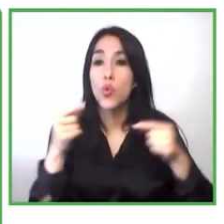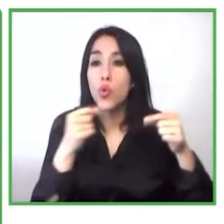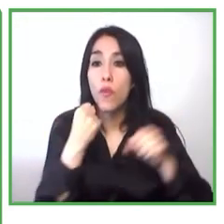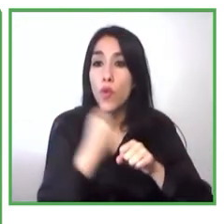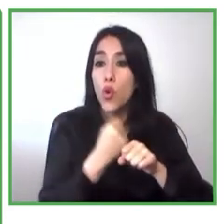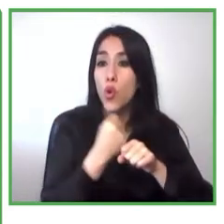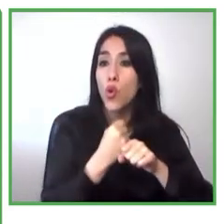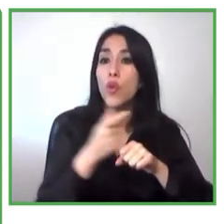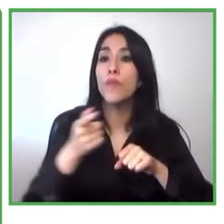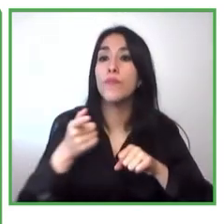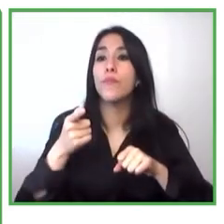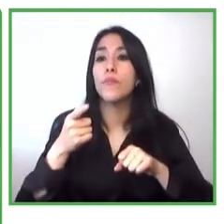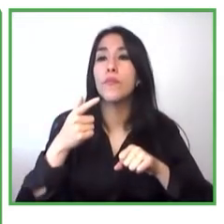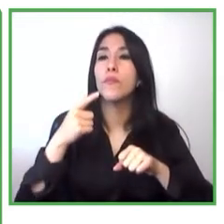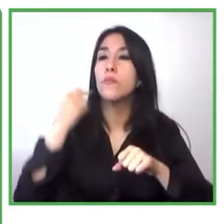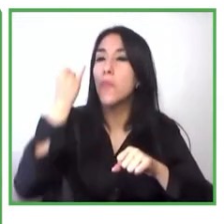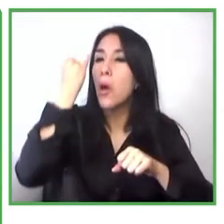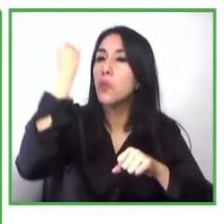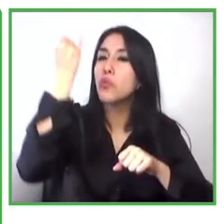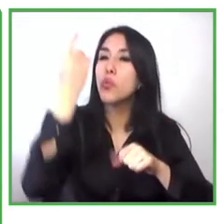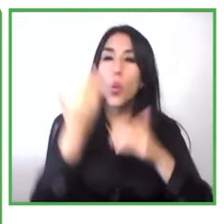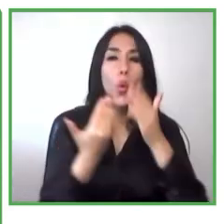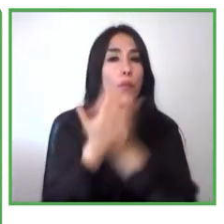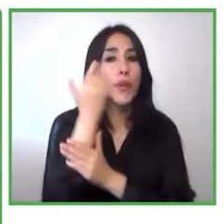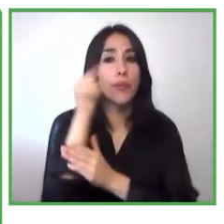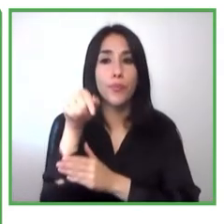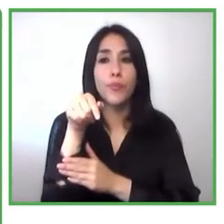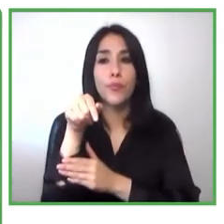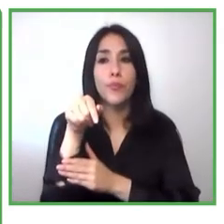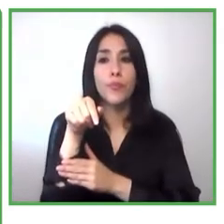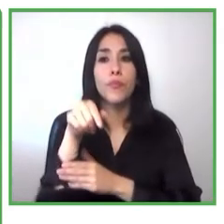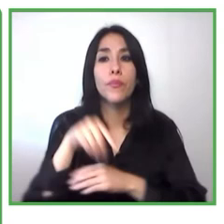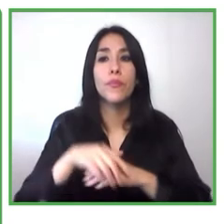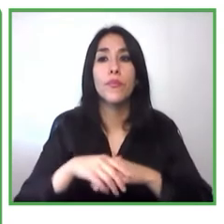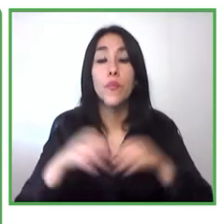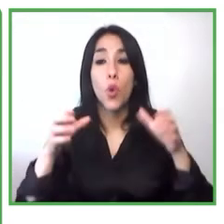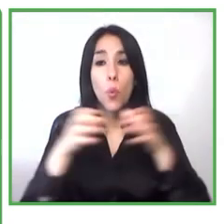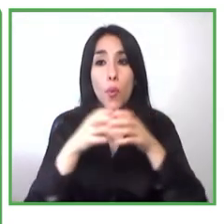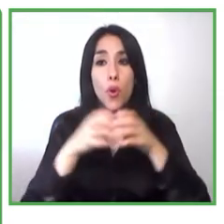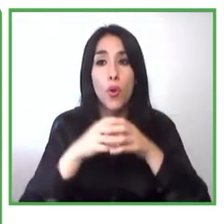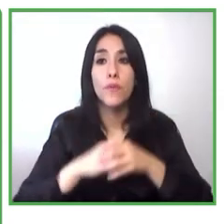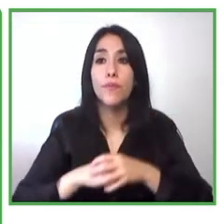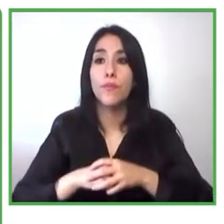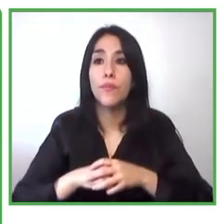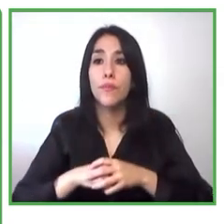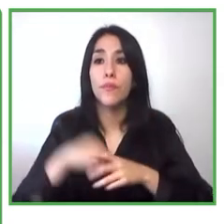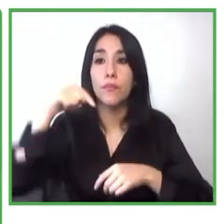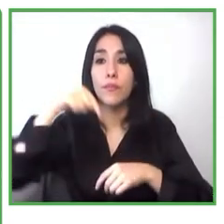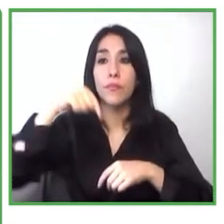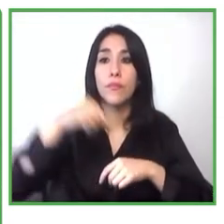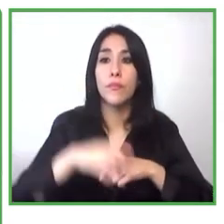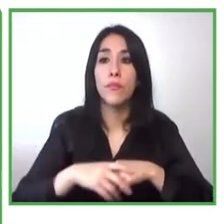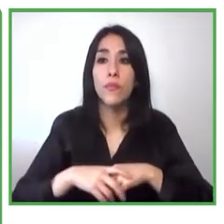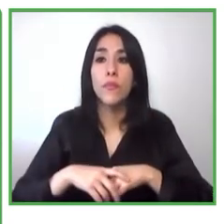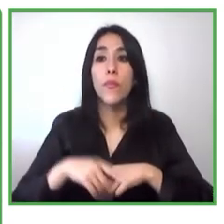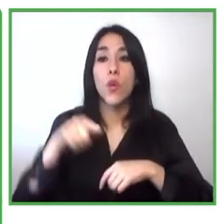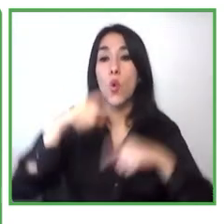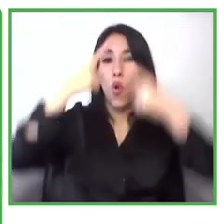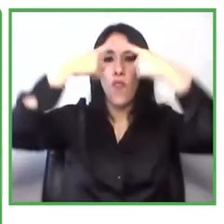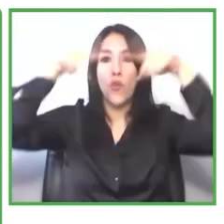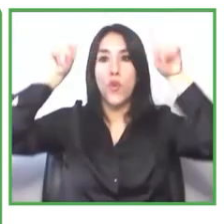nosotros estamos albergados en Universidad de Chile porque teníamos un laboratorio de fabricación digital incluso